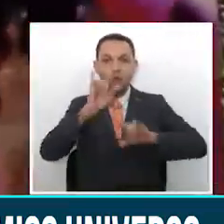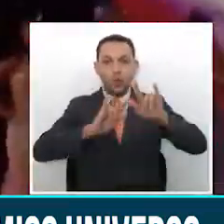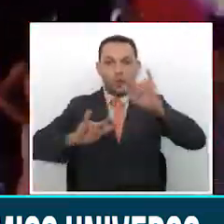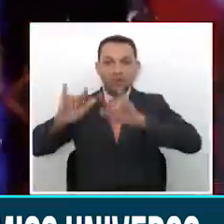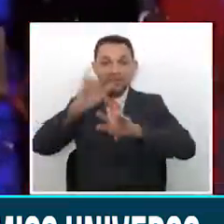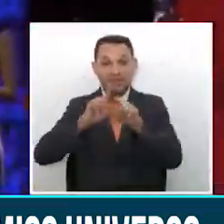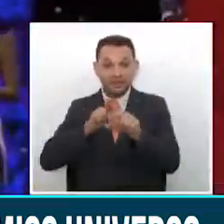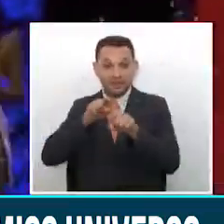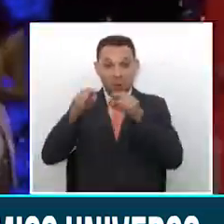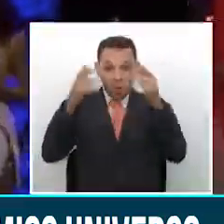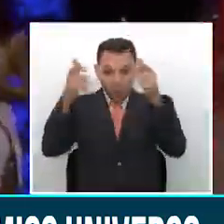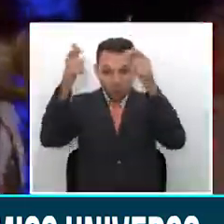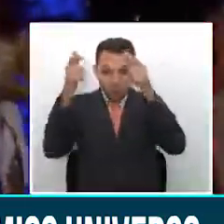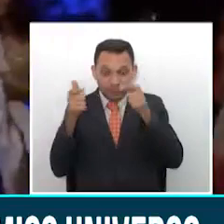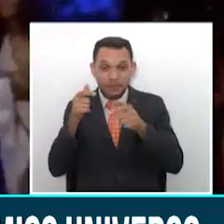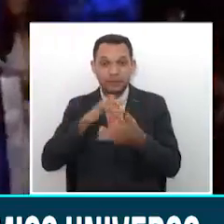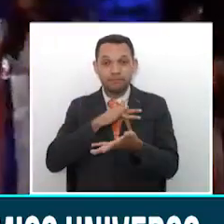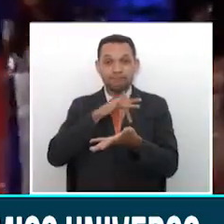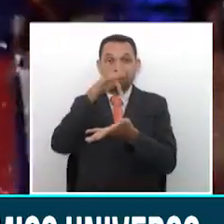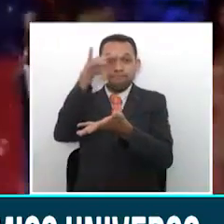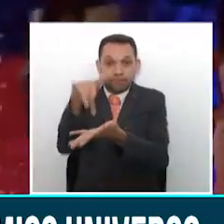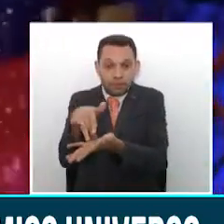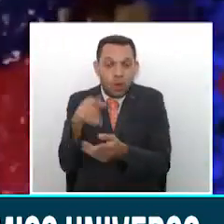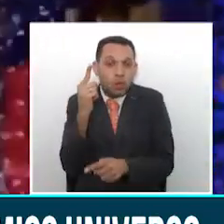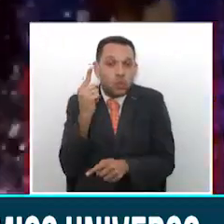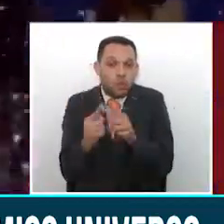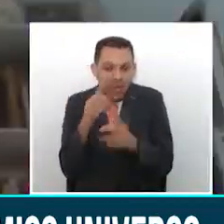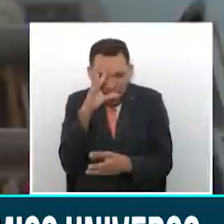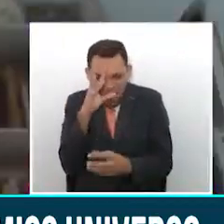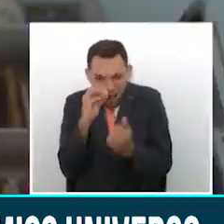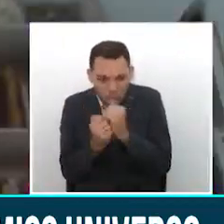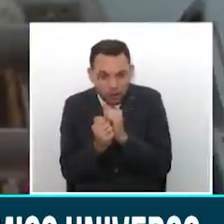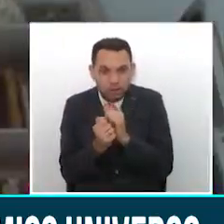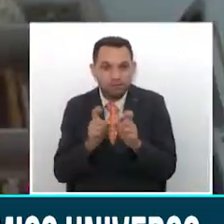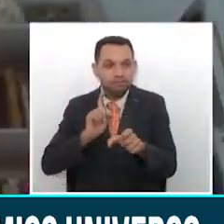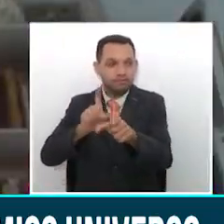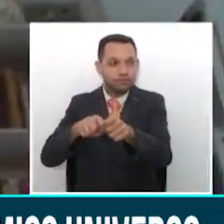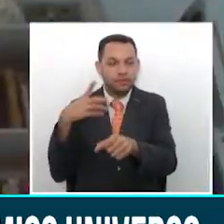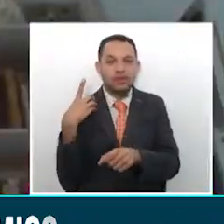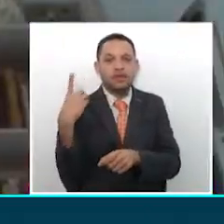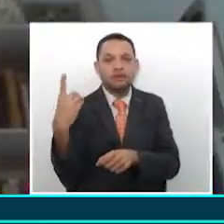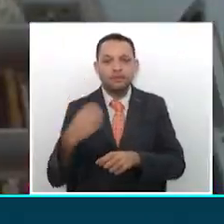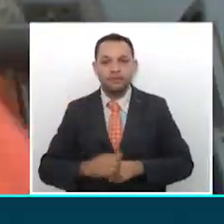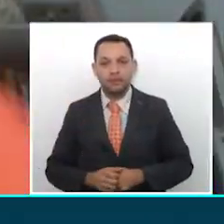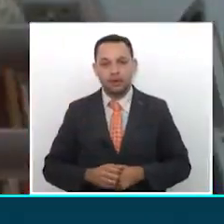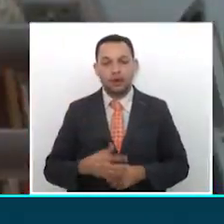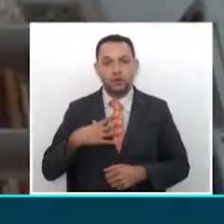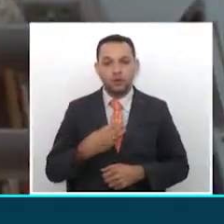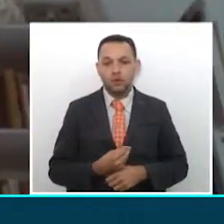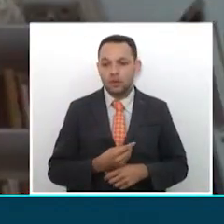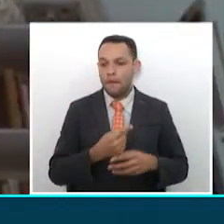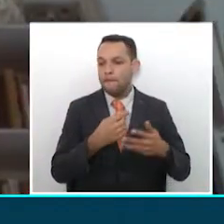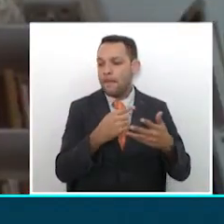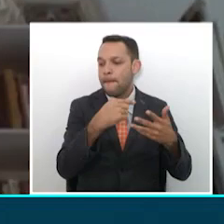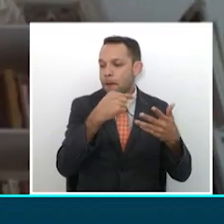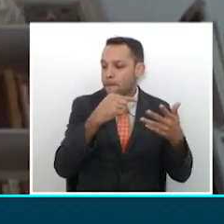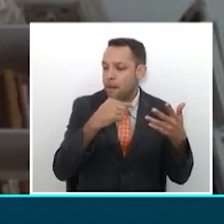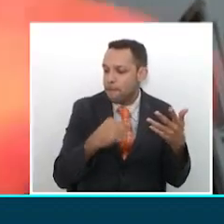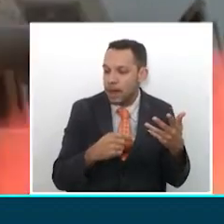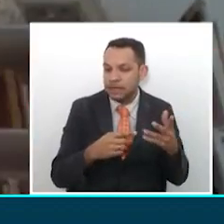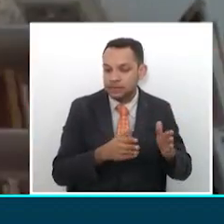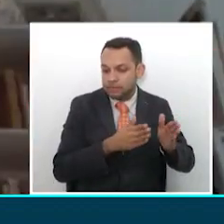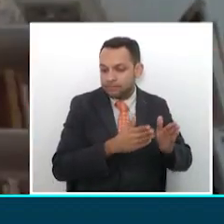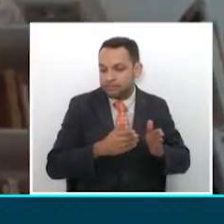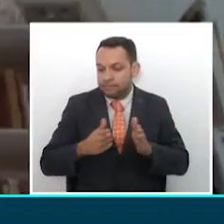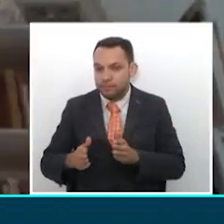gestiones, finalmente la participación de la quindiana no se pudo concretar. Hicimos todo dentro de los términos y